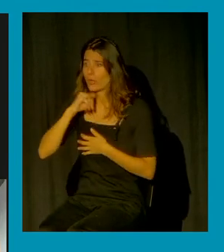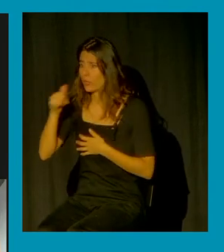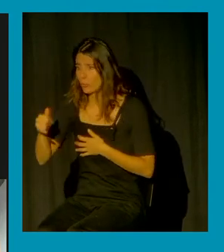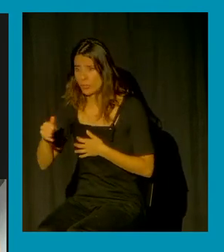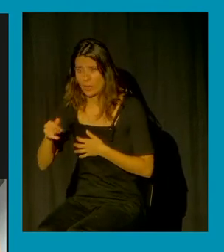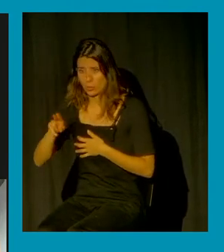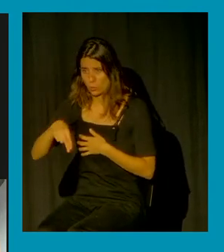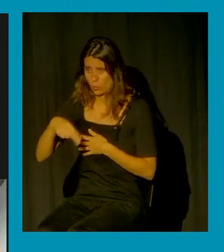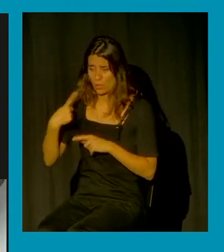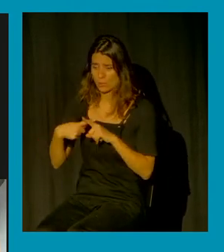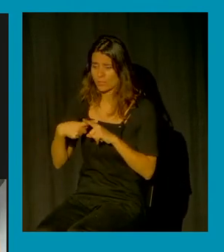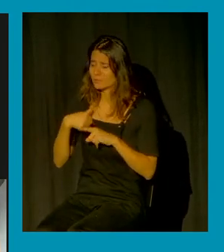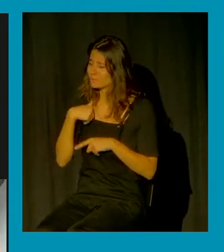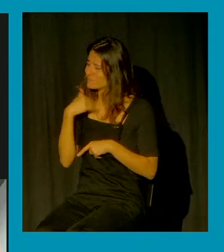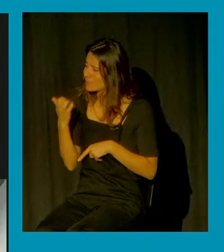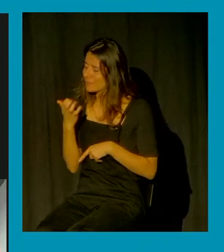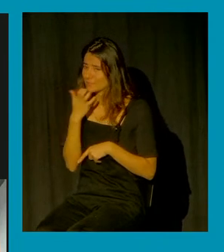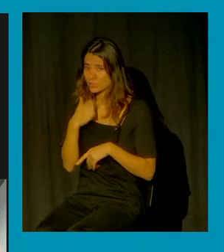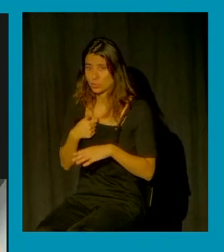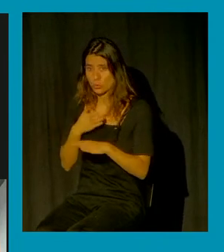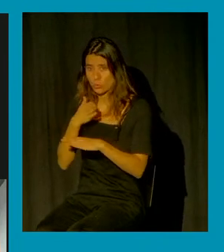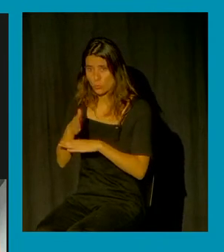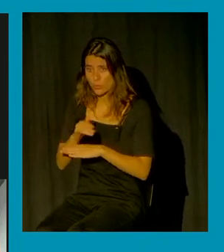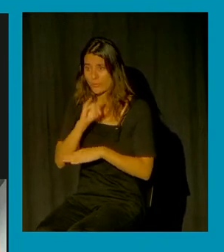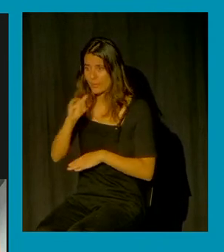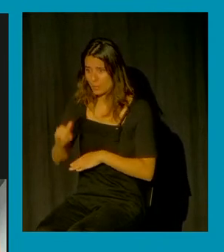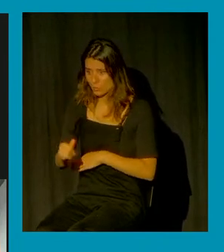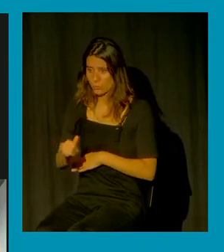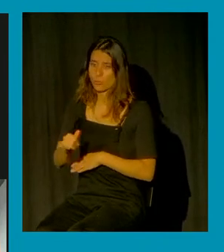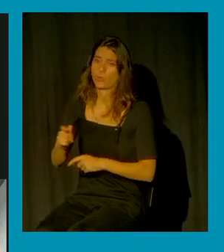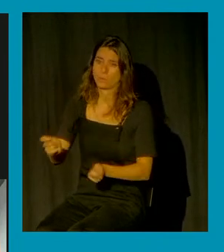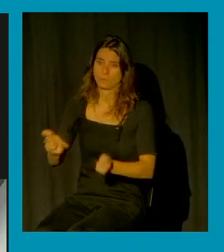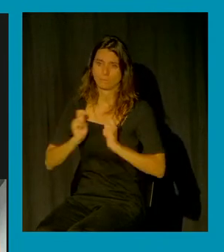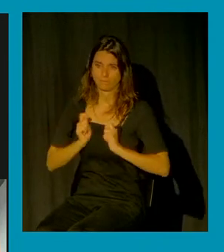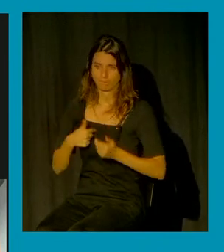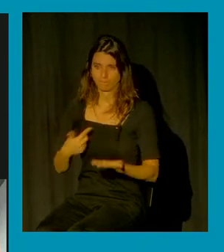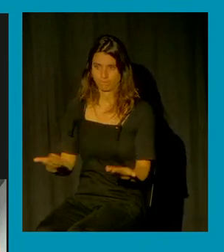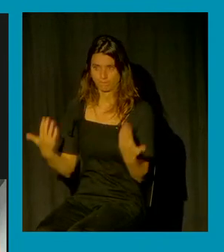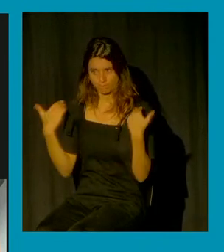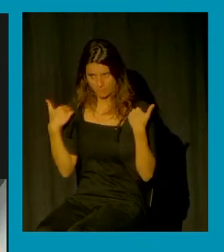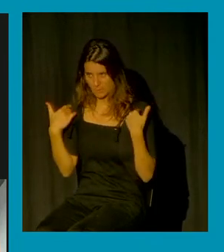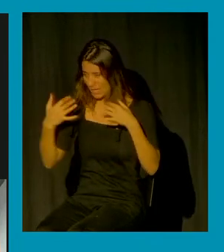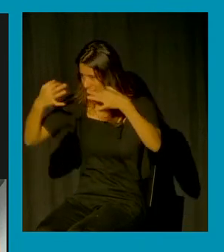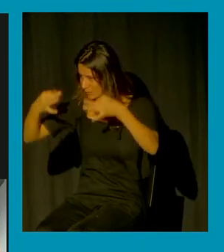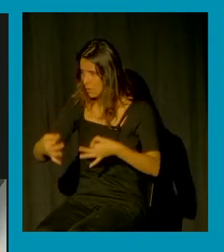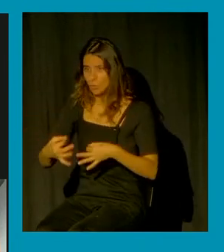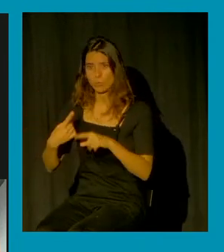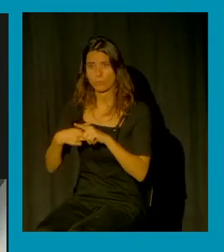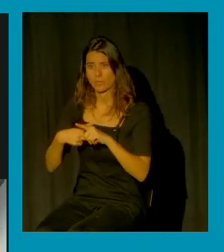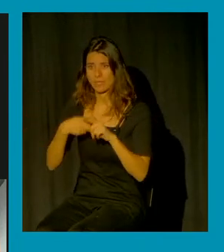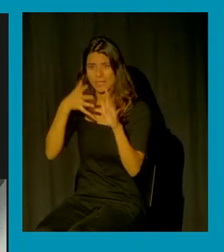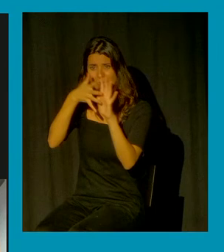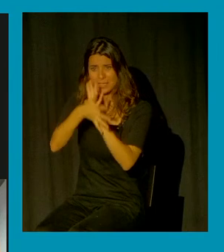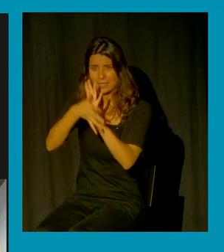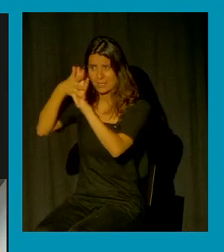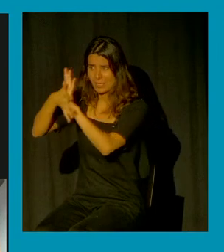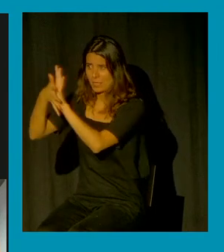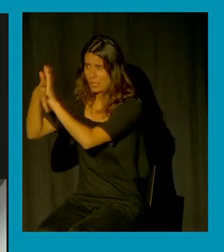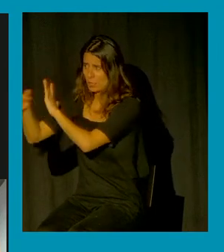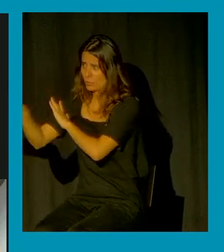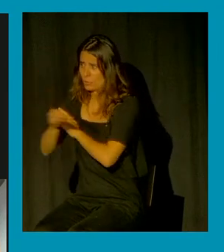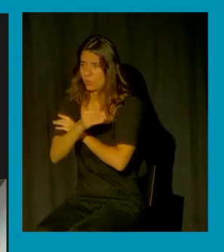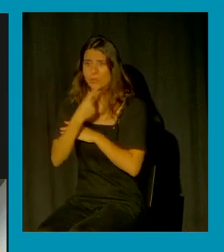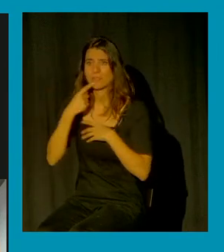las representaciones sobre el peligro sexual están diciendo de quién es la responsabilidad y todas las representaciones sobre el peligro